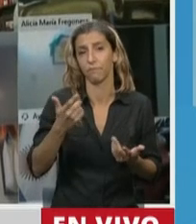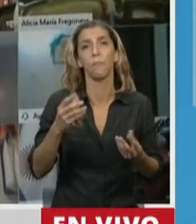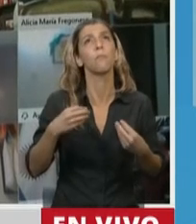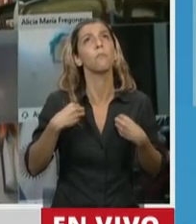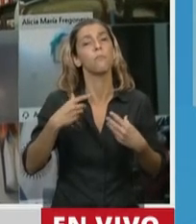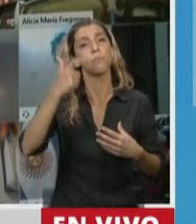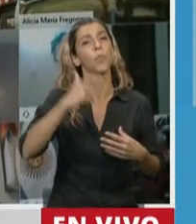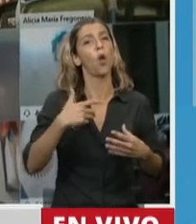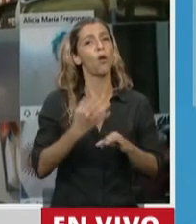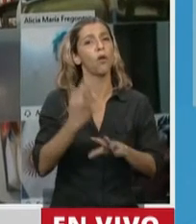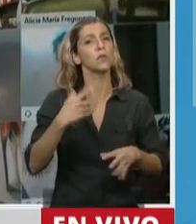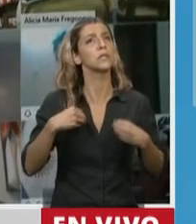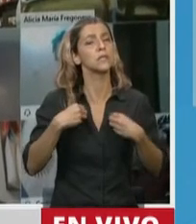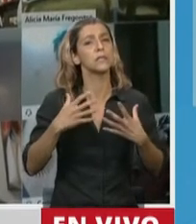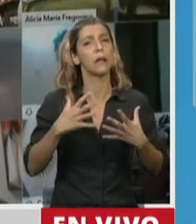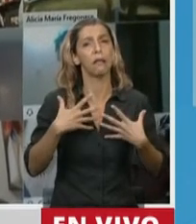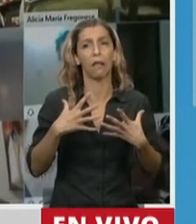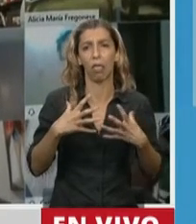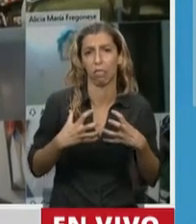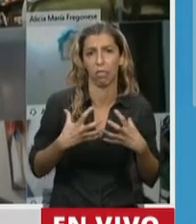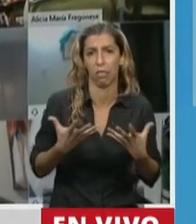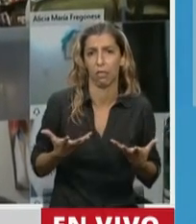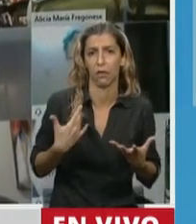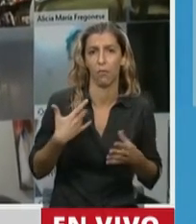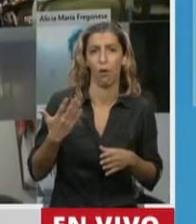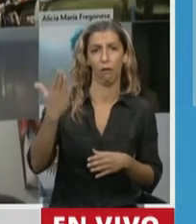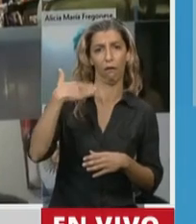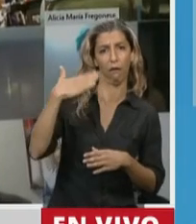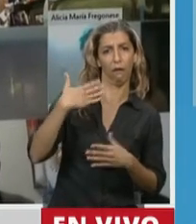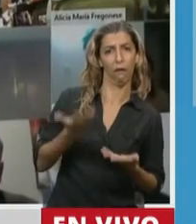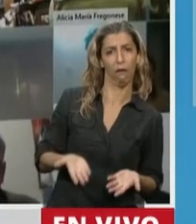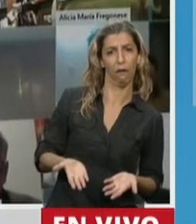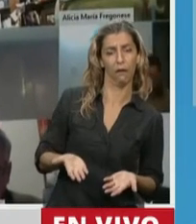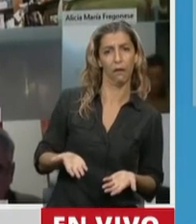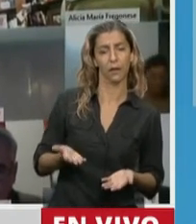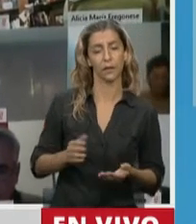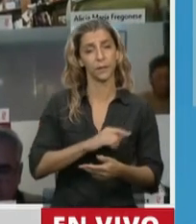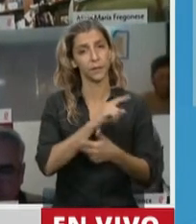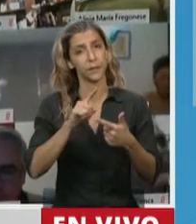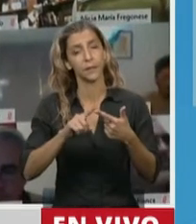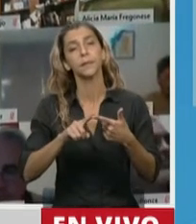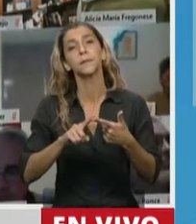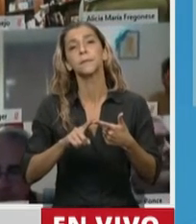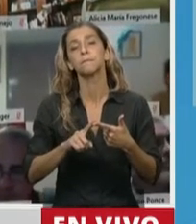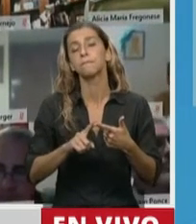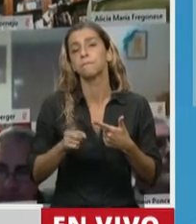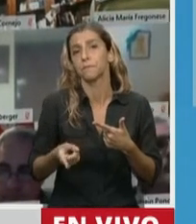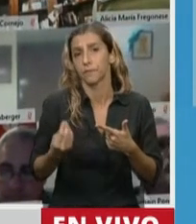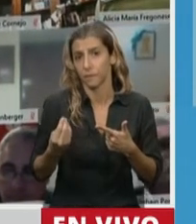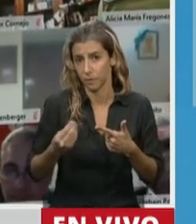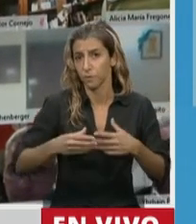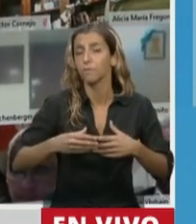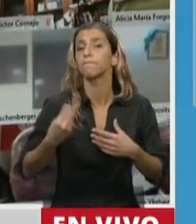Segundo, la creciente aparición de agresión, incluso agresión